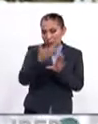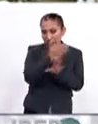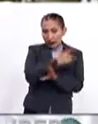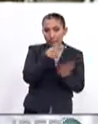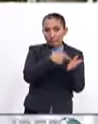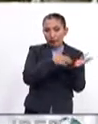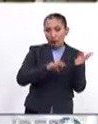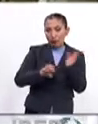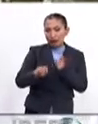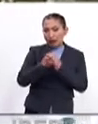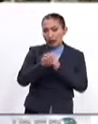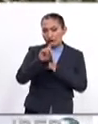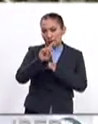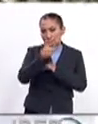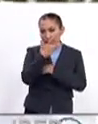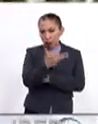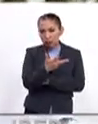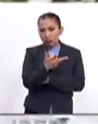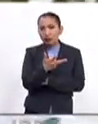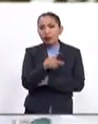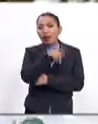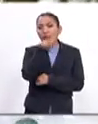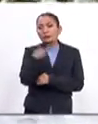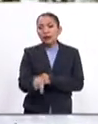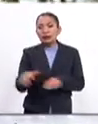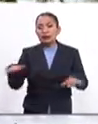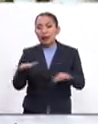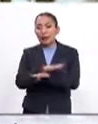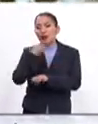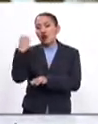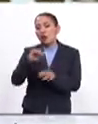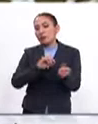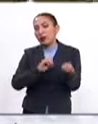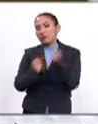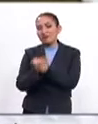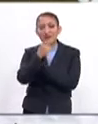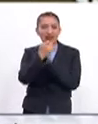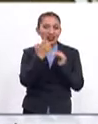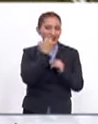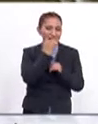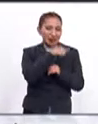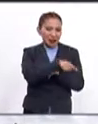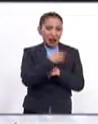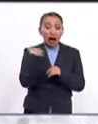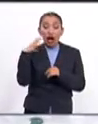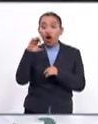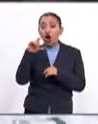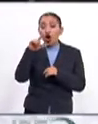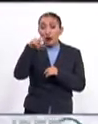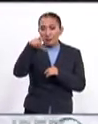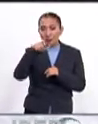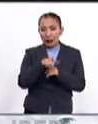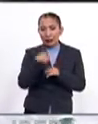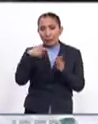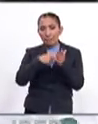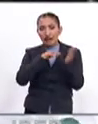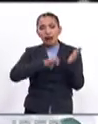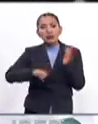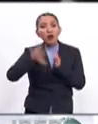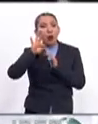1938, y luego el cambio de nombre de la institución a Colegio de México en